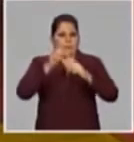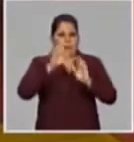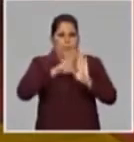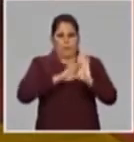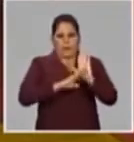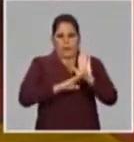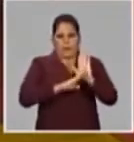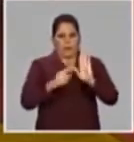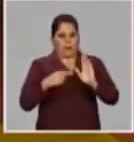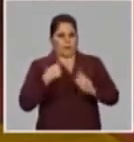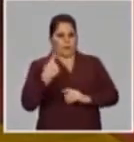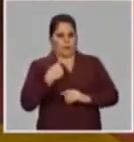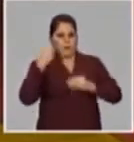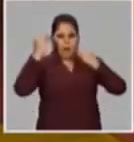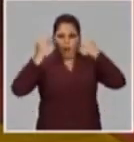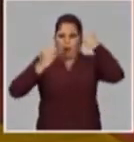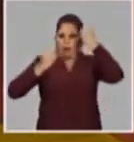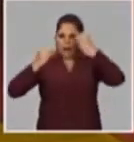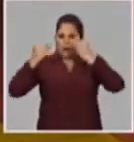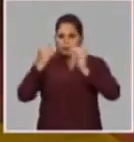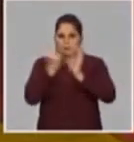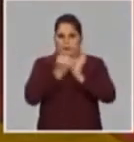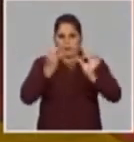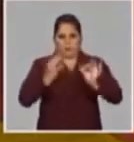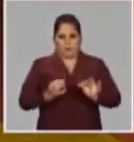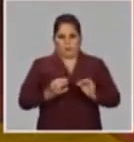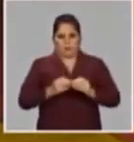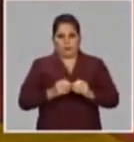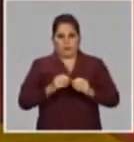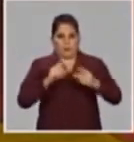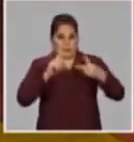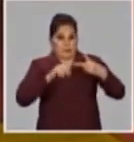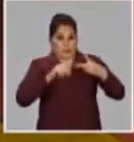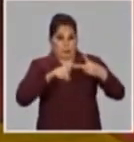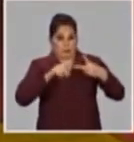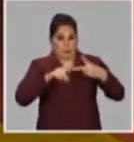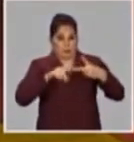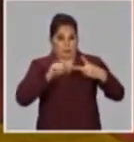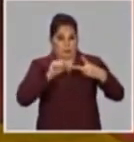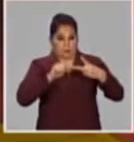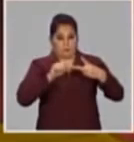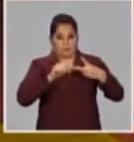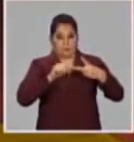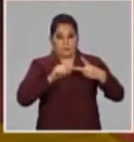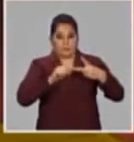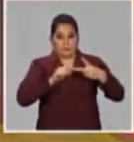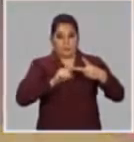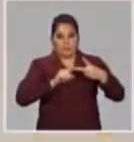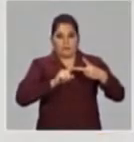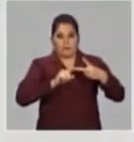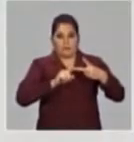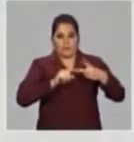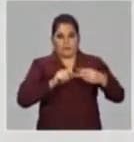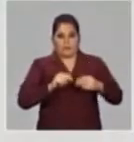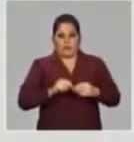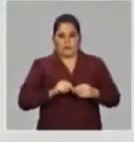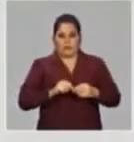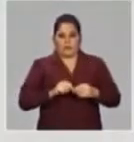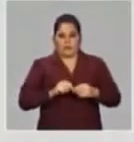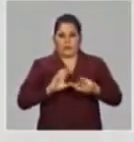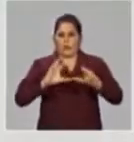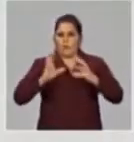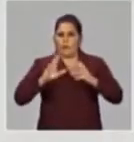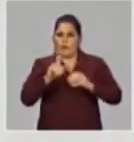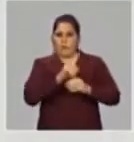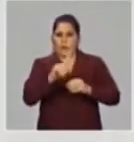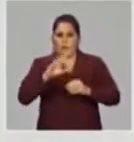que se aprobó. La segunda fue el establecimiento de tarifas eléctricas para las formas de